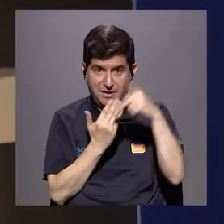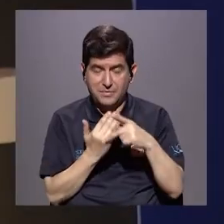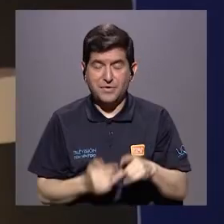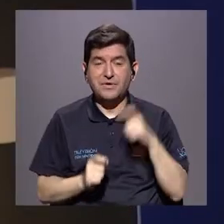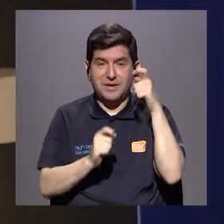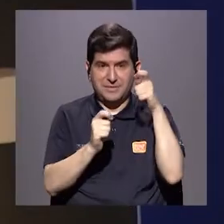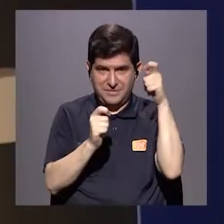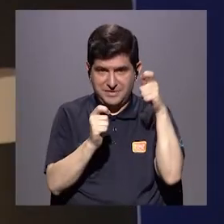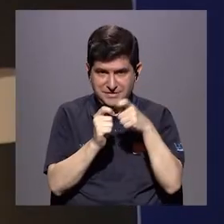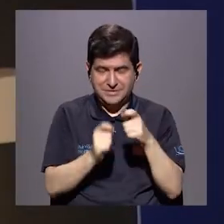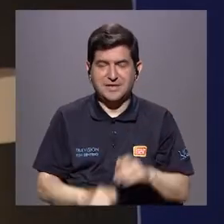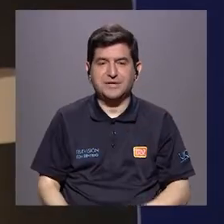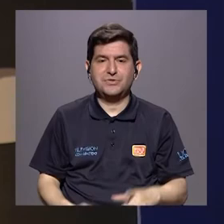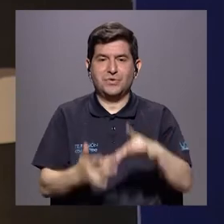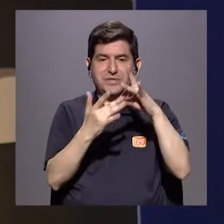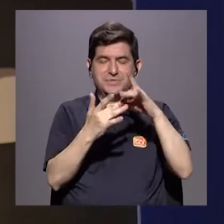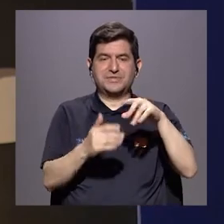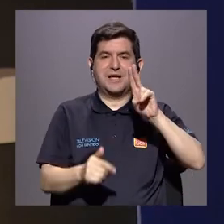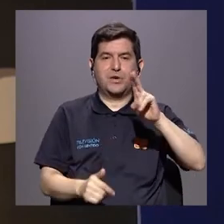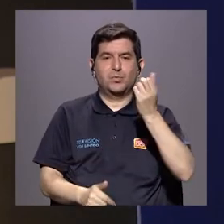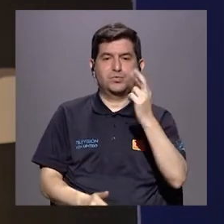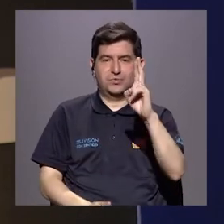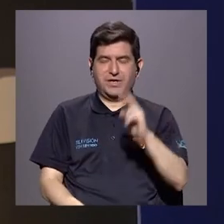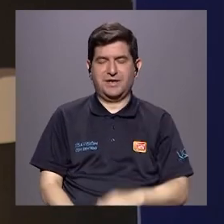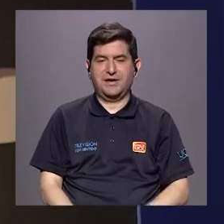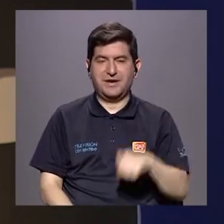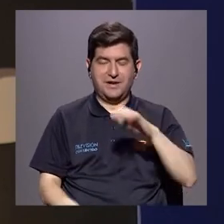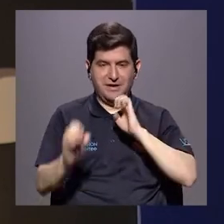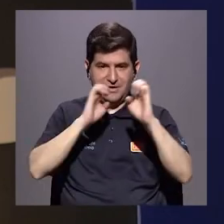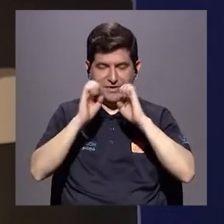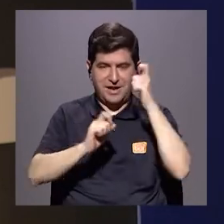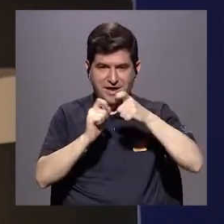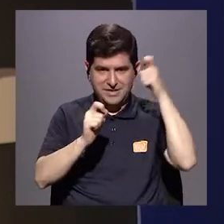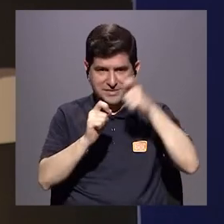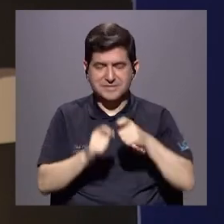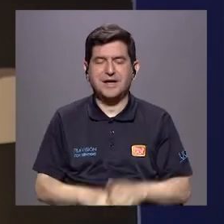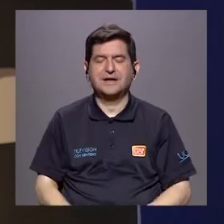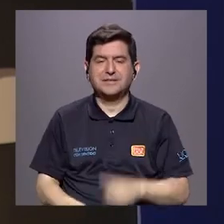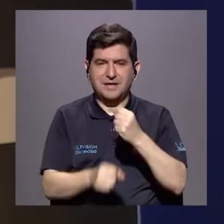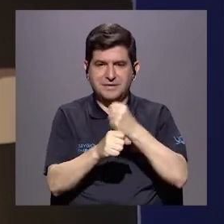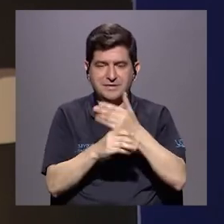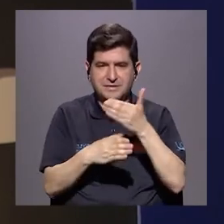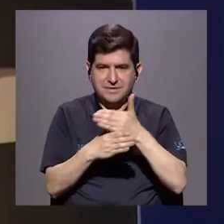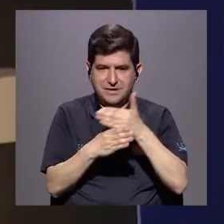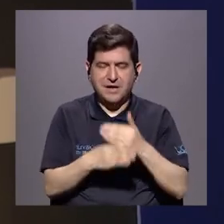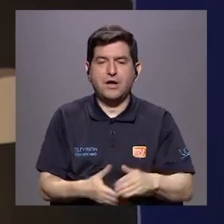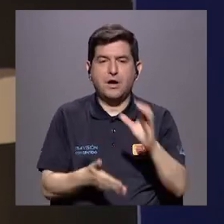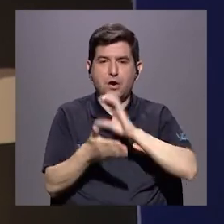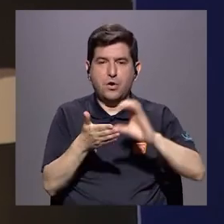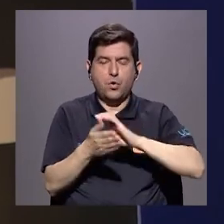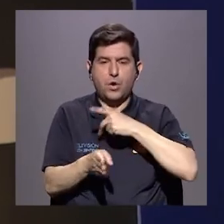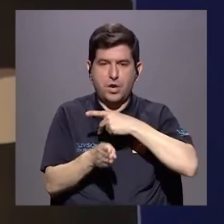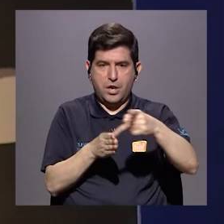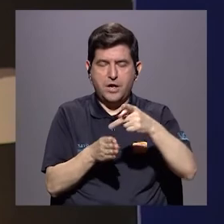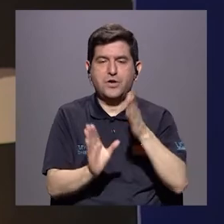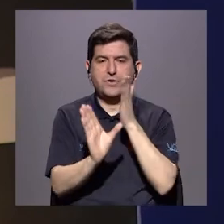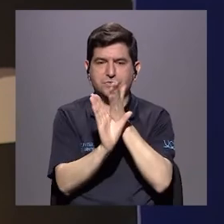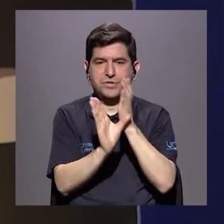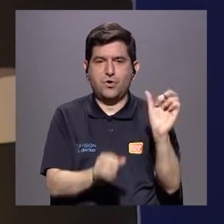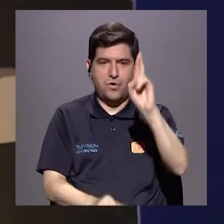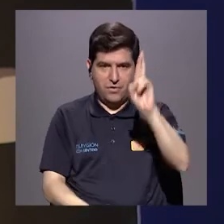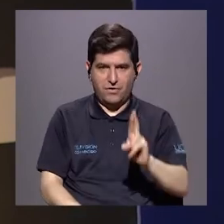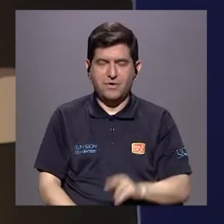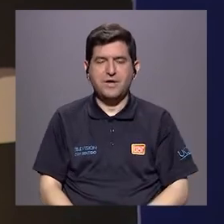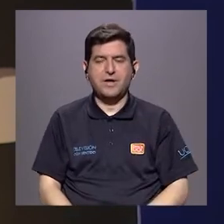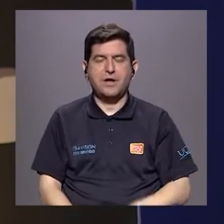específico, especiales, UCR, y esta entrevista específica fue coproducida por el Colegio de Profesionales en Psicología de